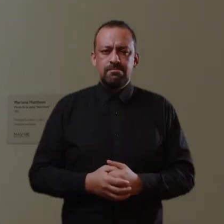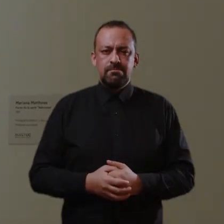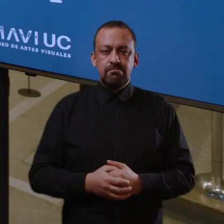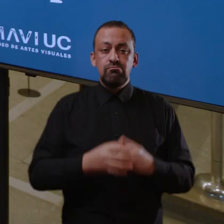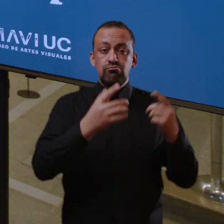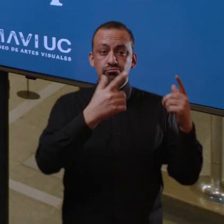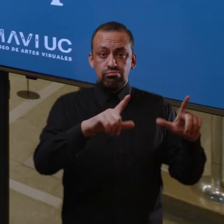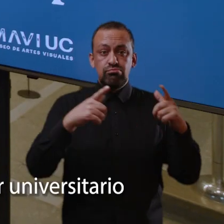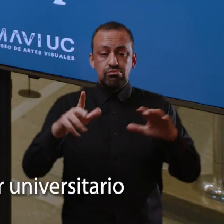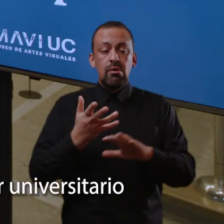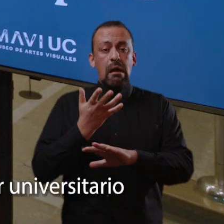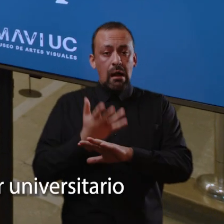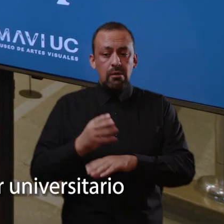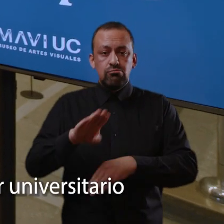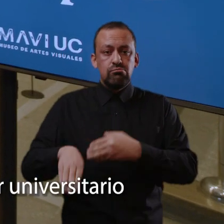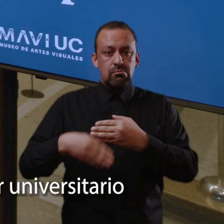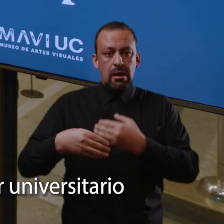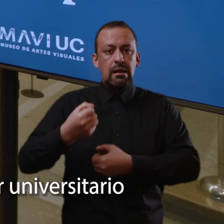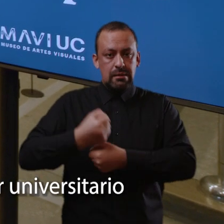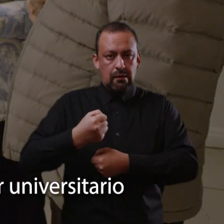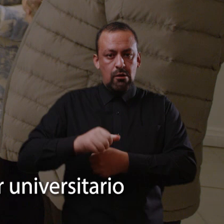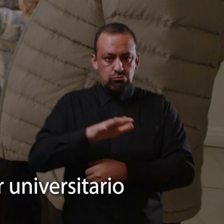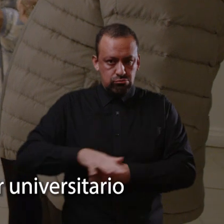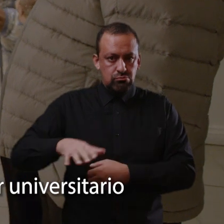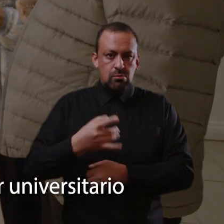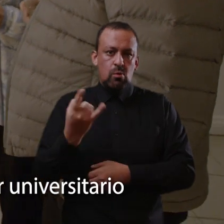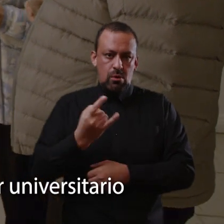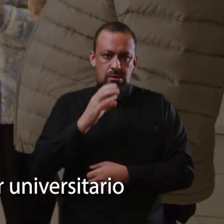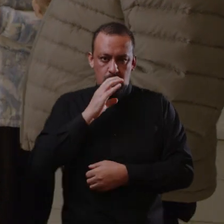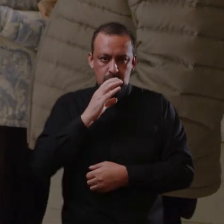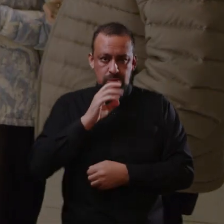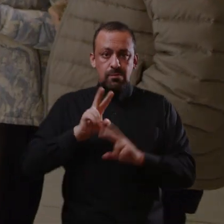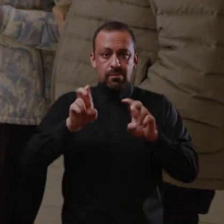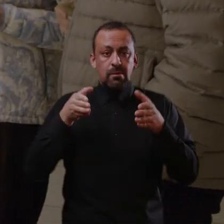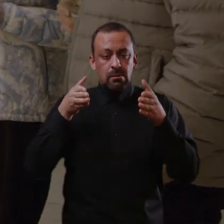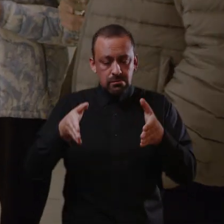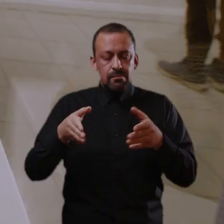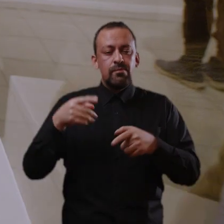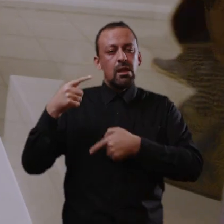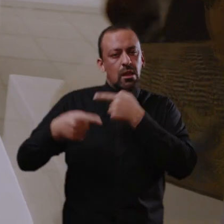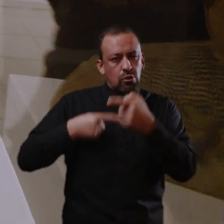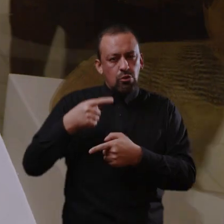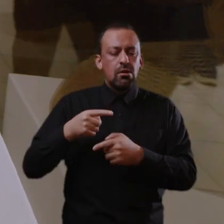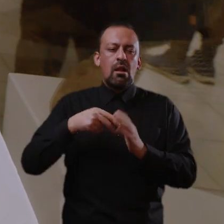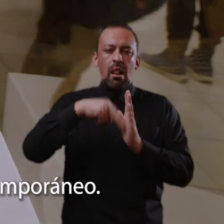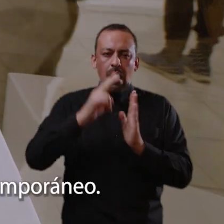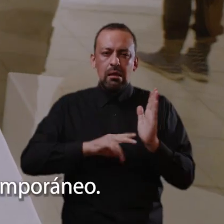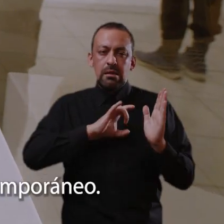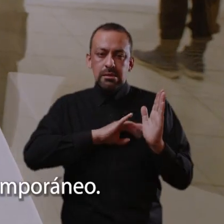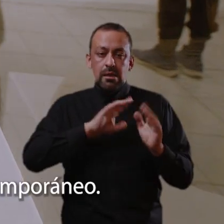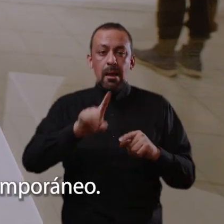cuerpo humano. Viene esta colección también a complementar lo que desarrolla nuestro espacio mundial universitario en el ámbito no solamente de la historia